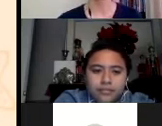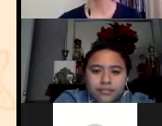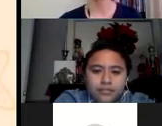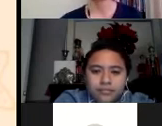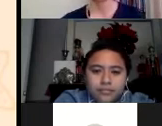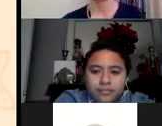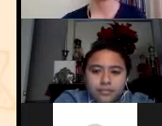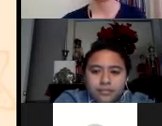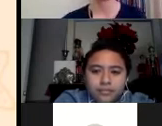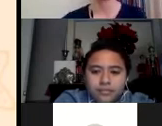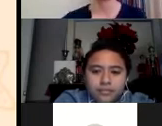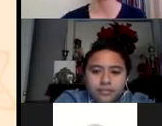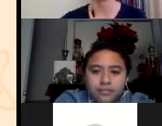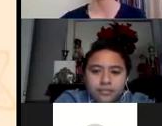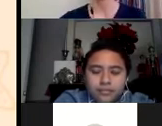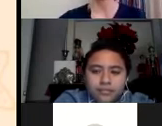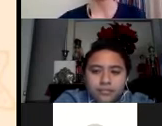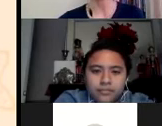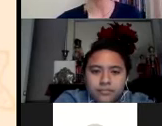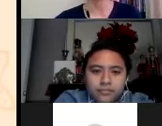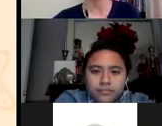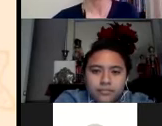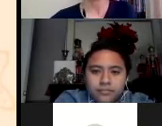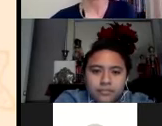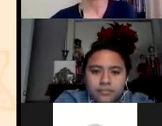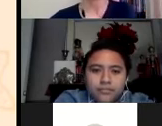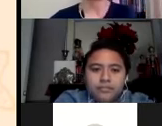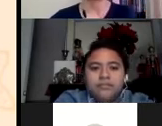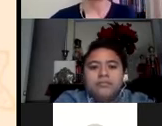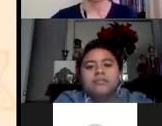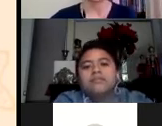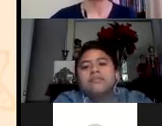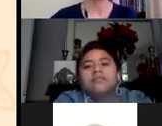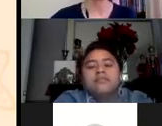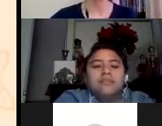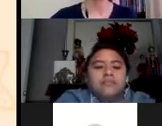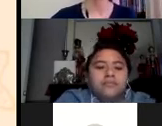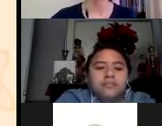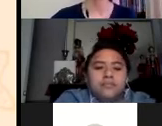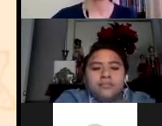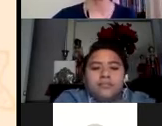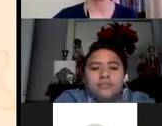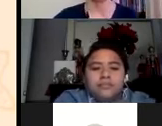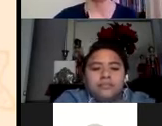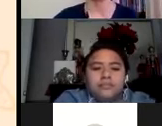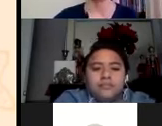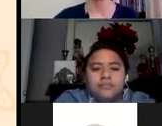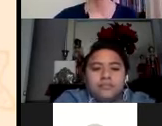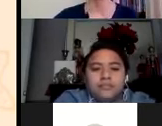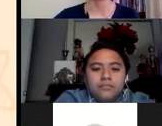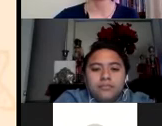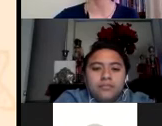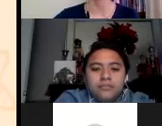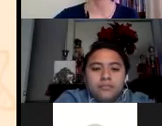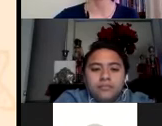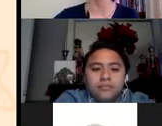lo que nos menciona Ainara y que es lo que yo también pienso las tres claves para emprender con éxito son número uno